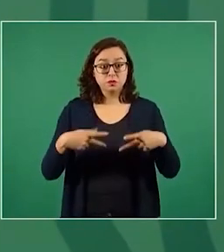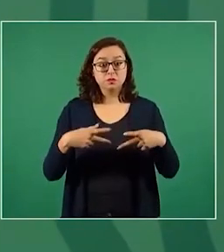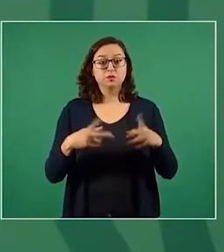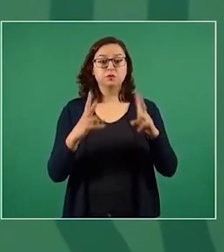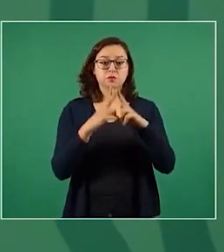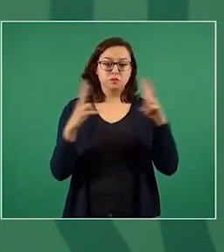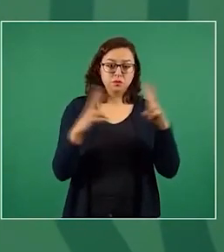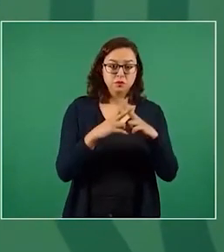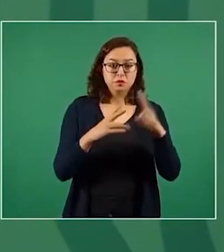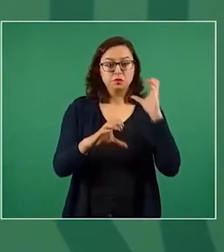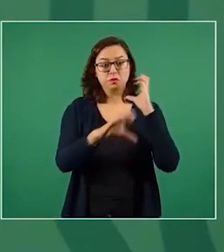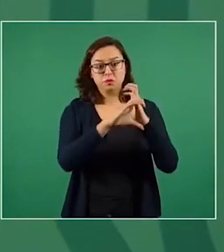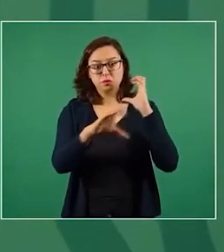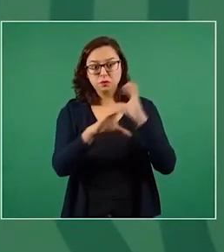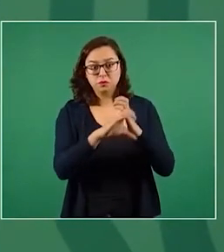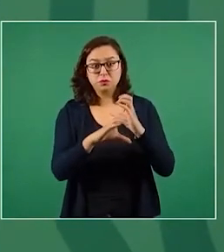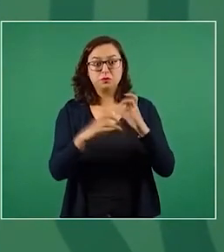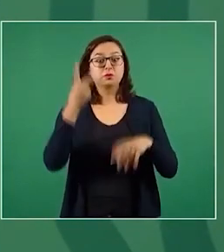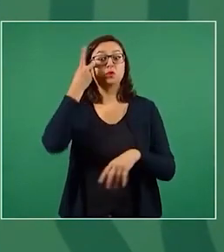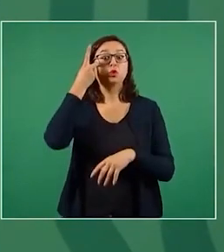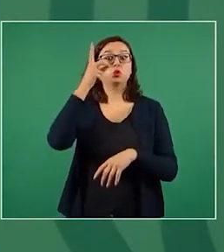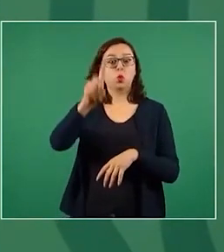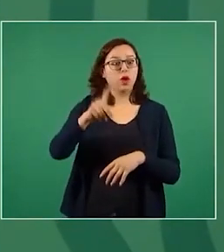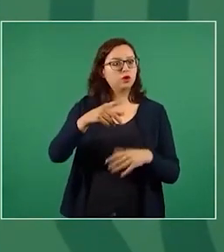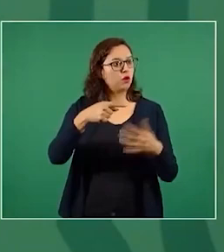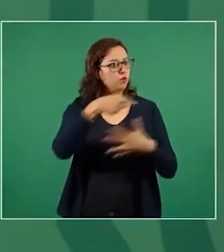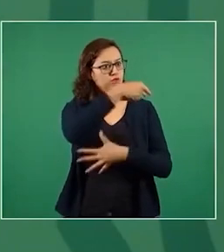hasta comisionistas.